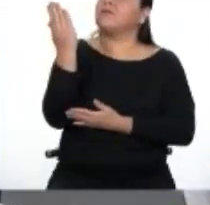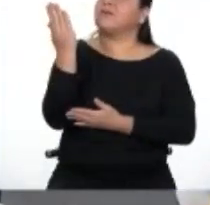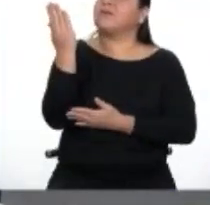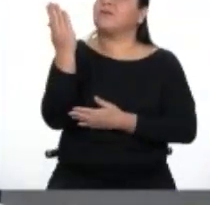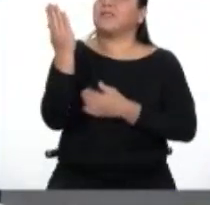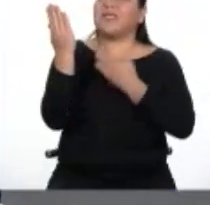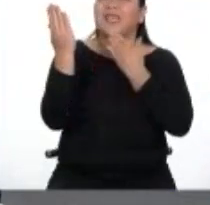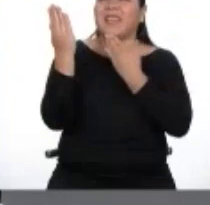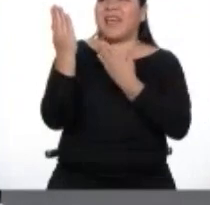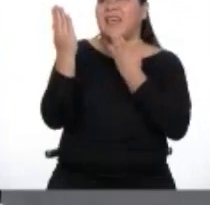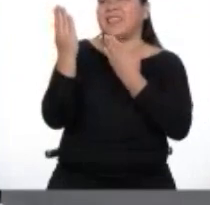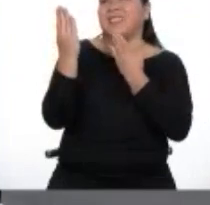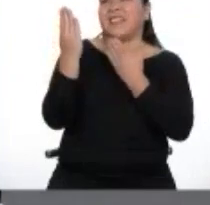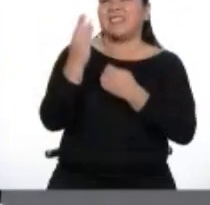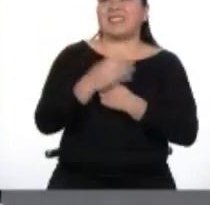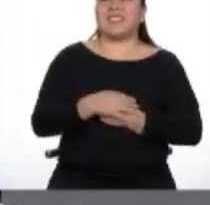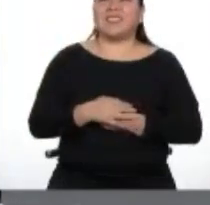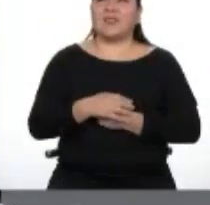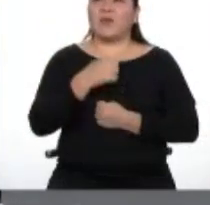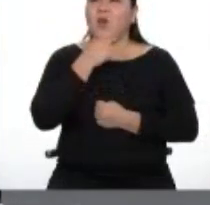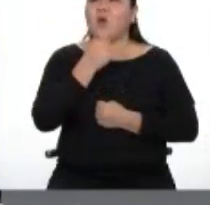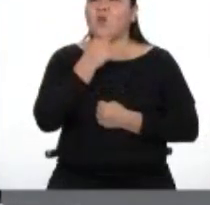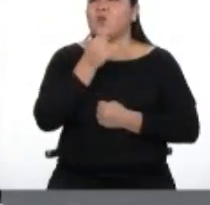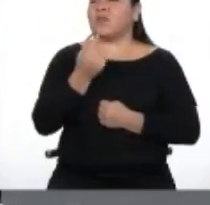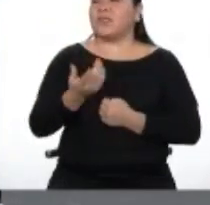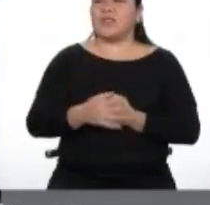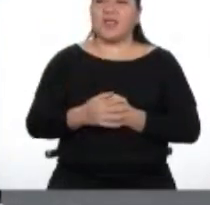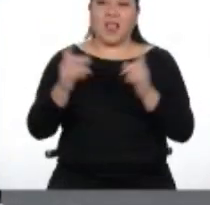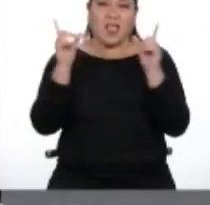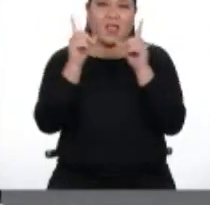Ah, funcionó. Me encanta la magia de la televisión.